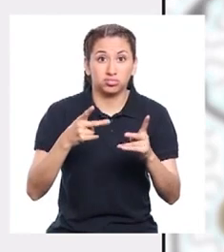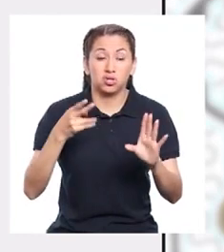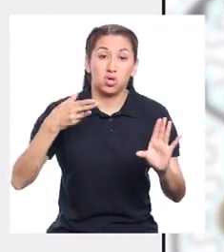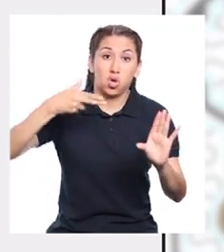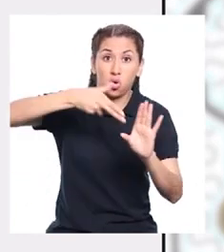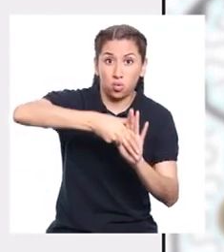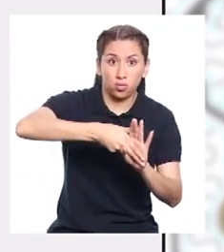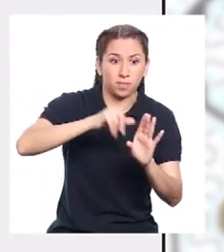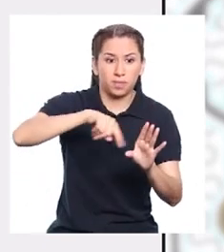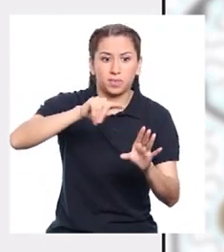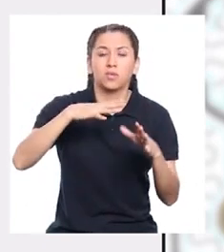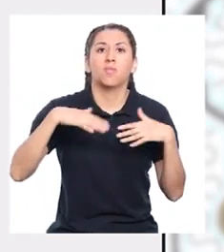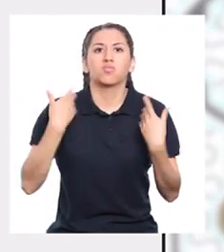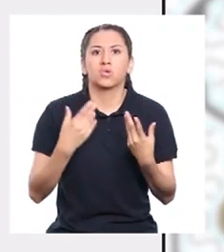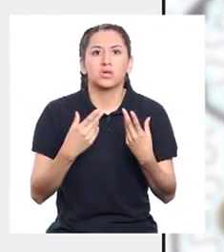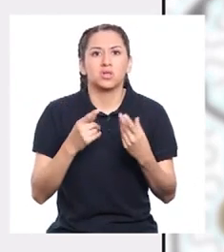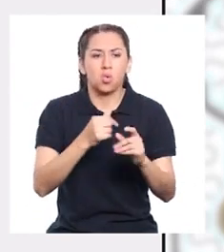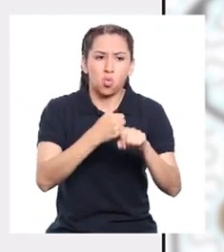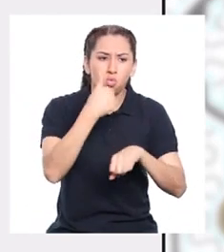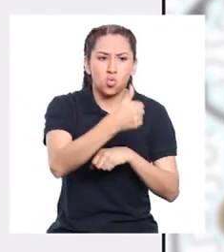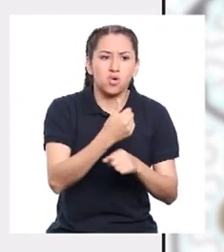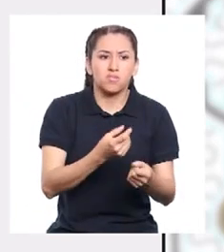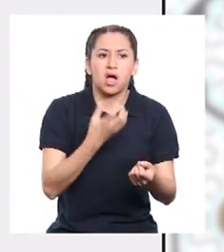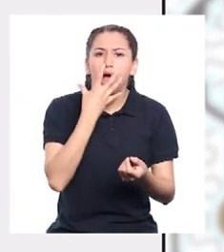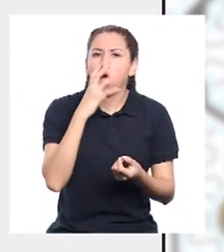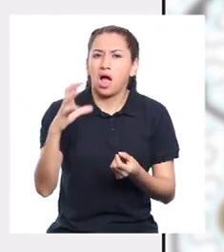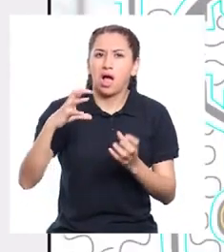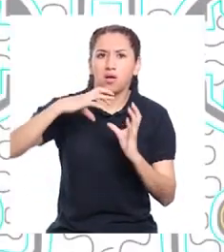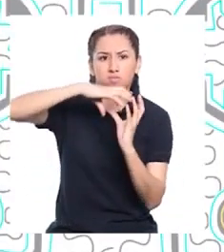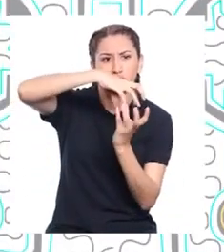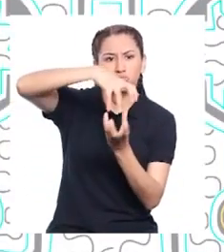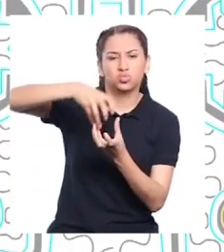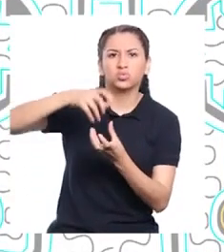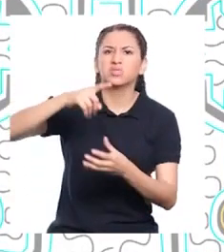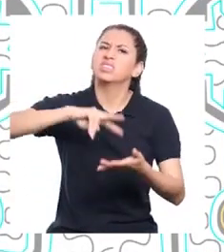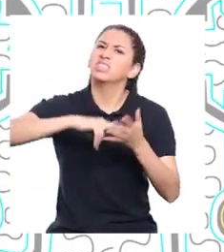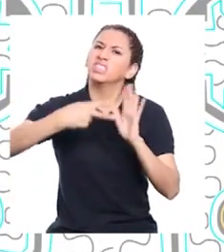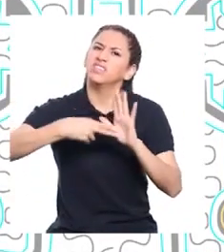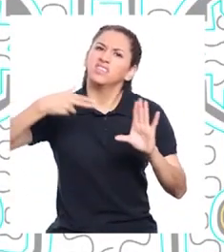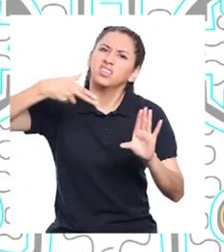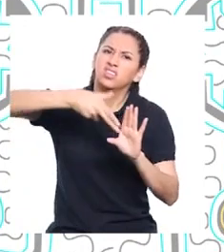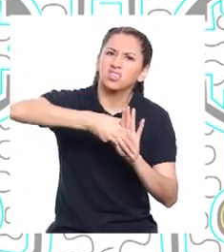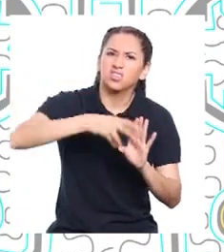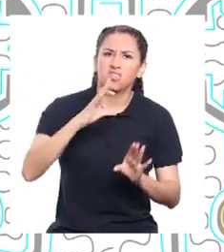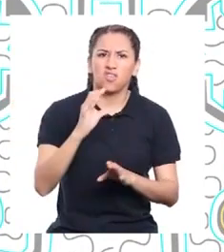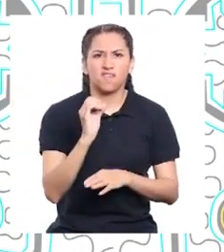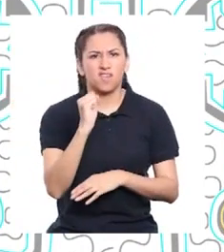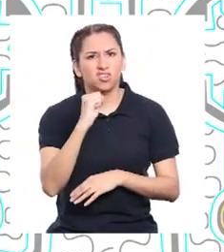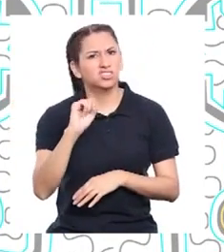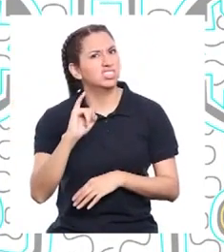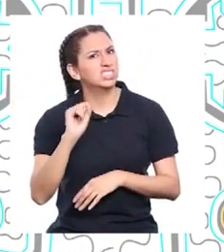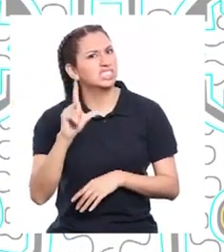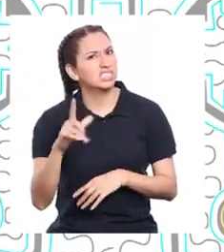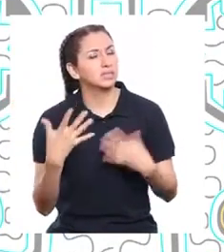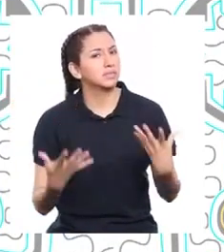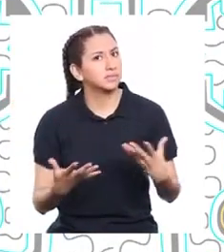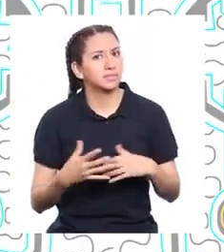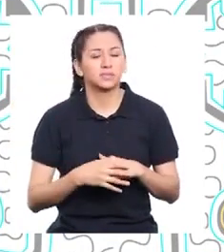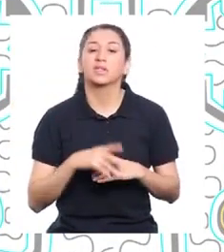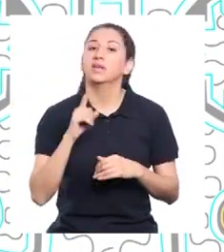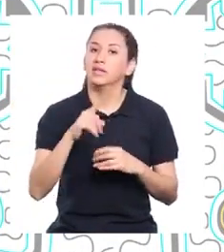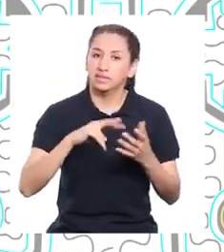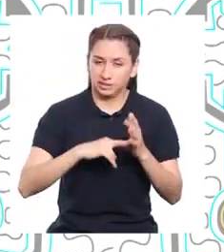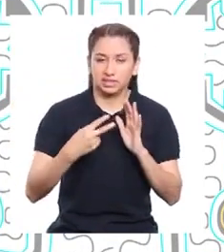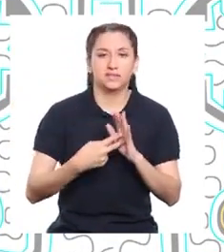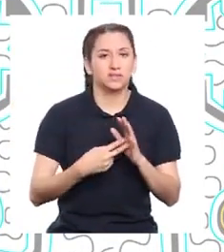combustibles fósiles podrían acelerar el calentamiento global. ¿Qué son los combustibles fósiles? Hay varias